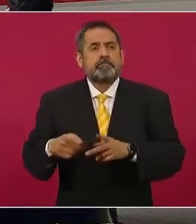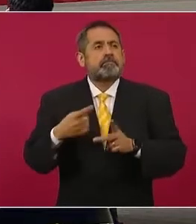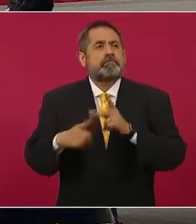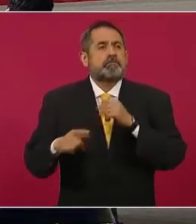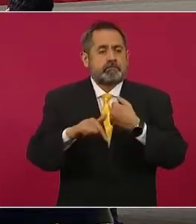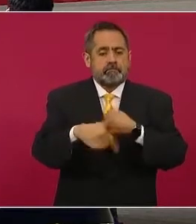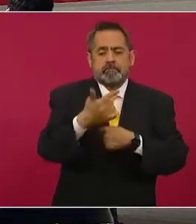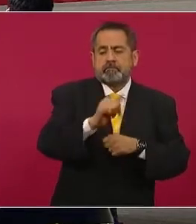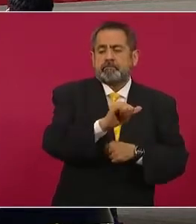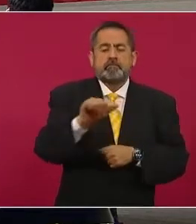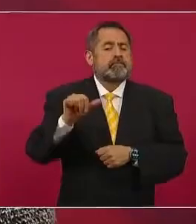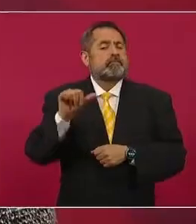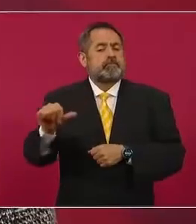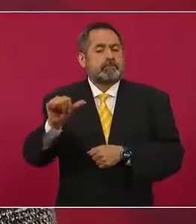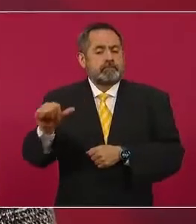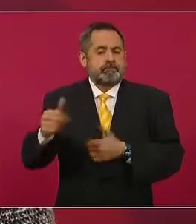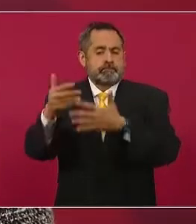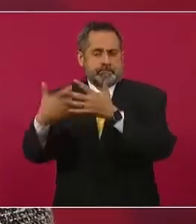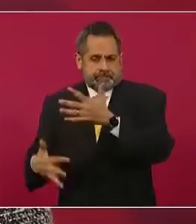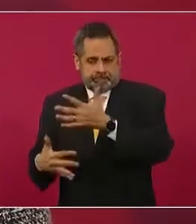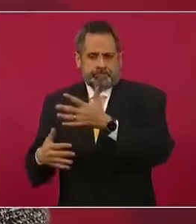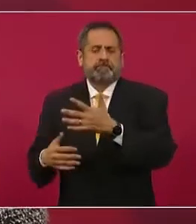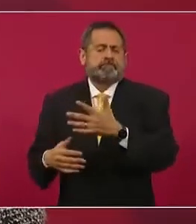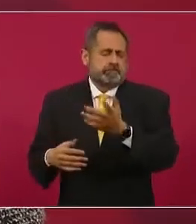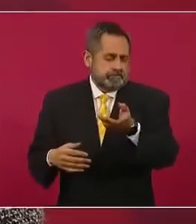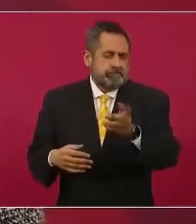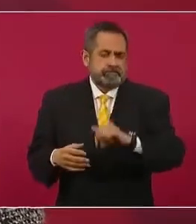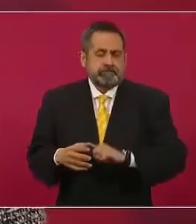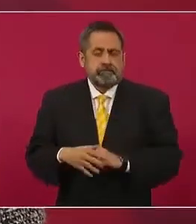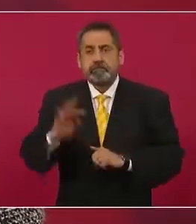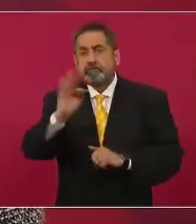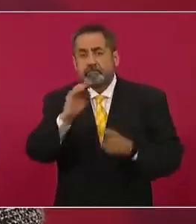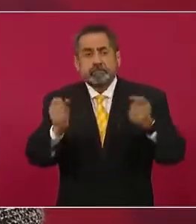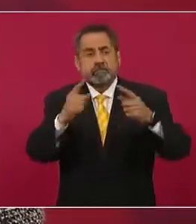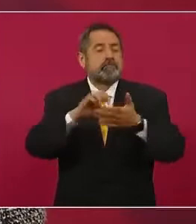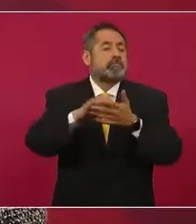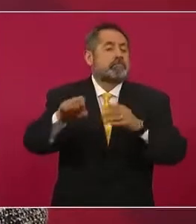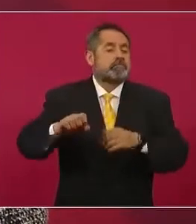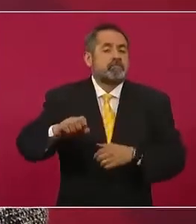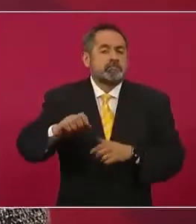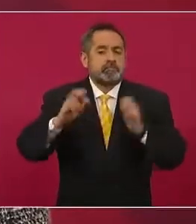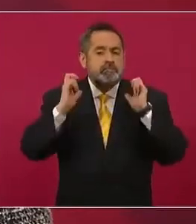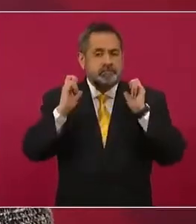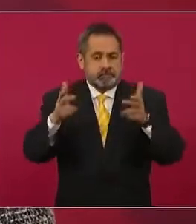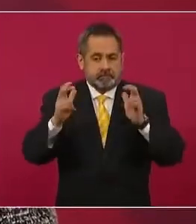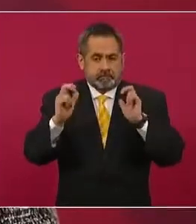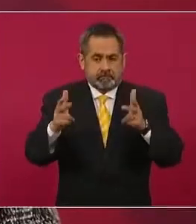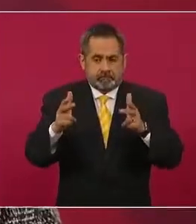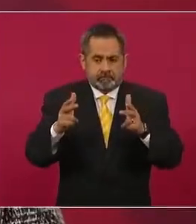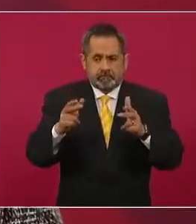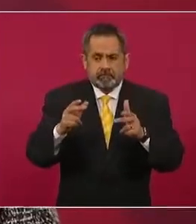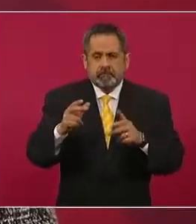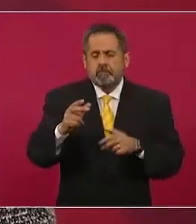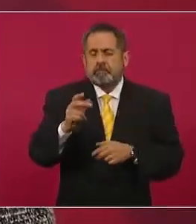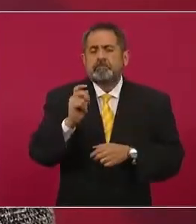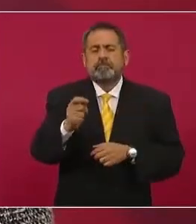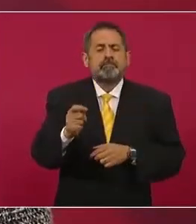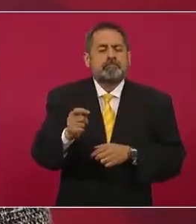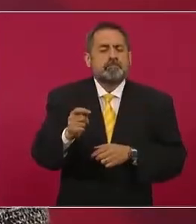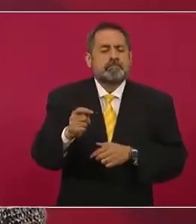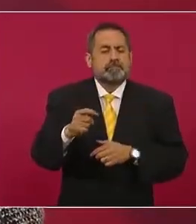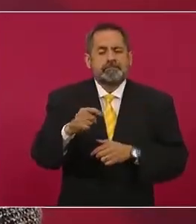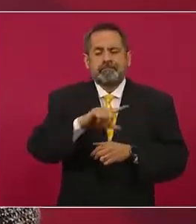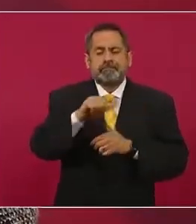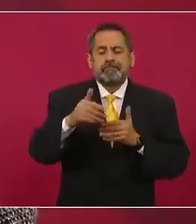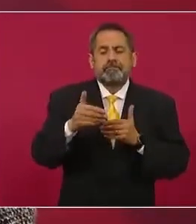al 16 de enero. Aquí sí cabe hacer la aclaración que algún estado, por ejemplo, Chiapas, se va a hacer un poquito más, va a hacer más